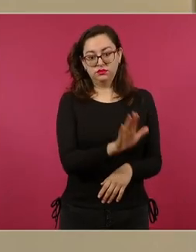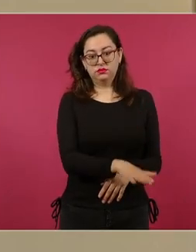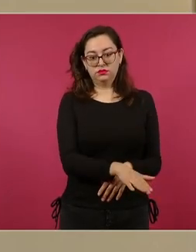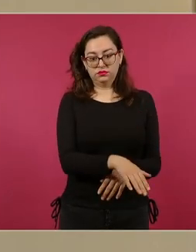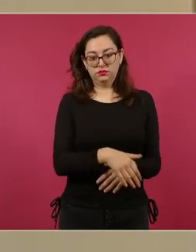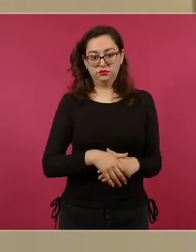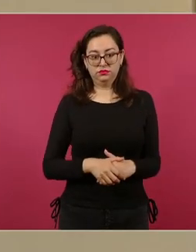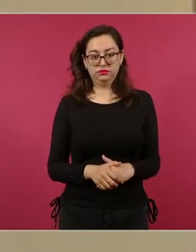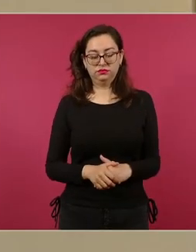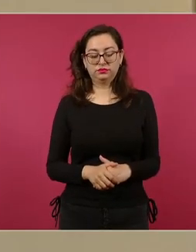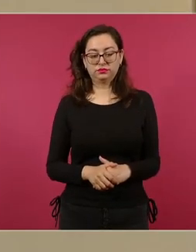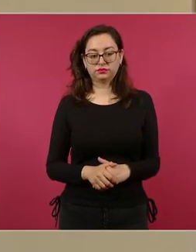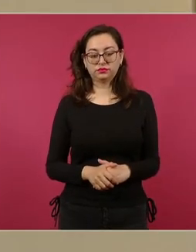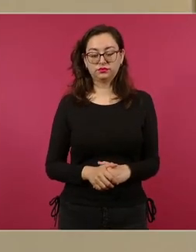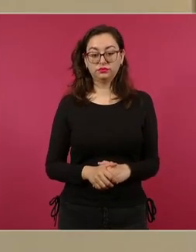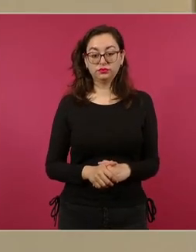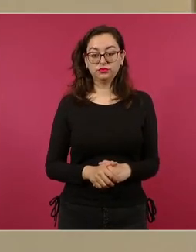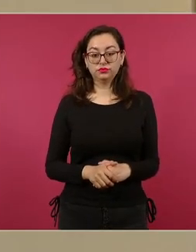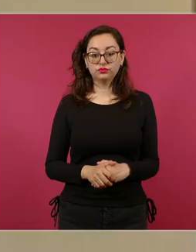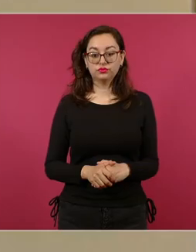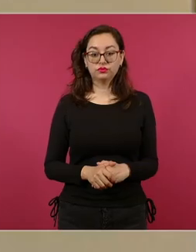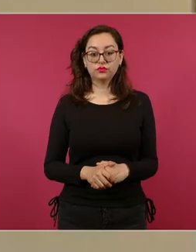mientras era atendida en el hospital.